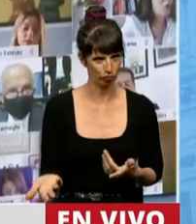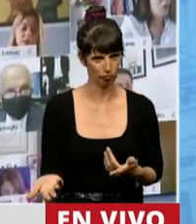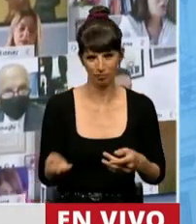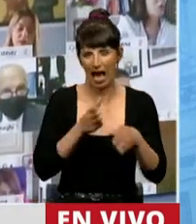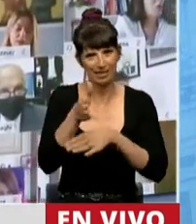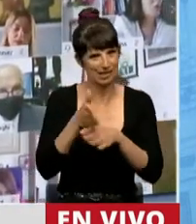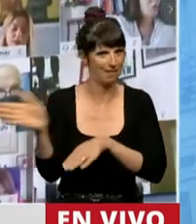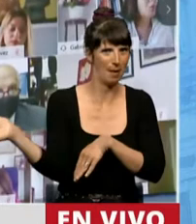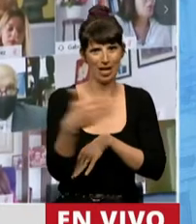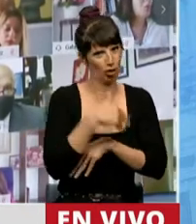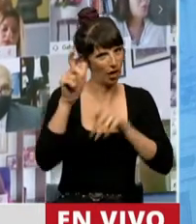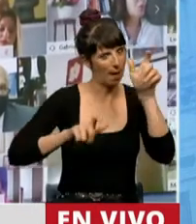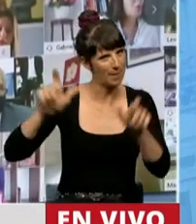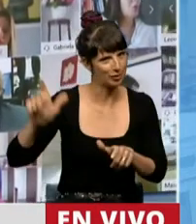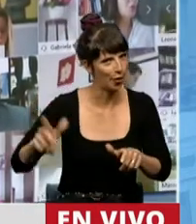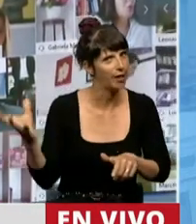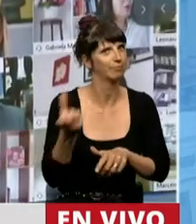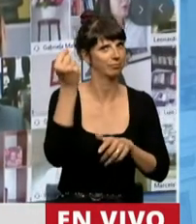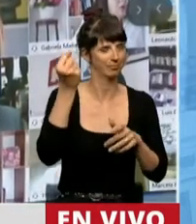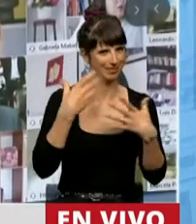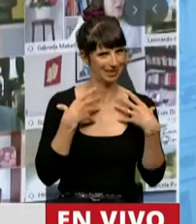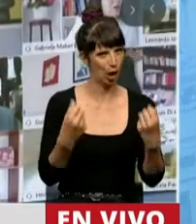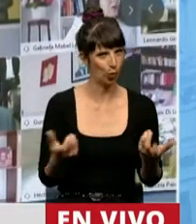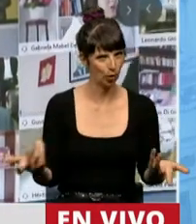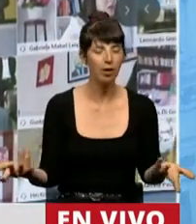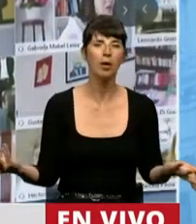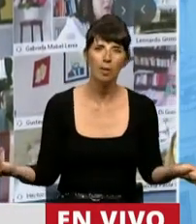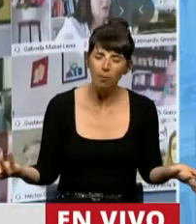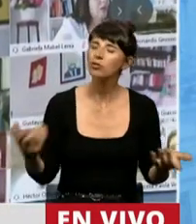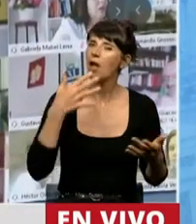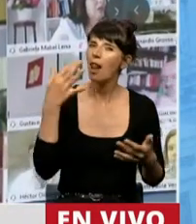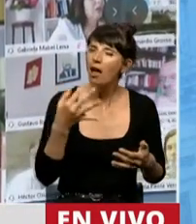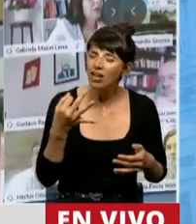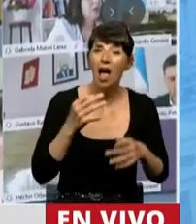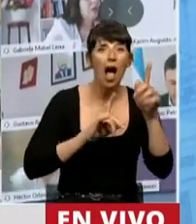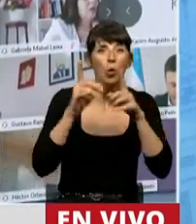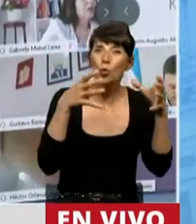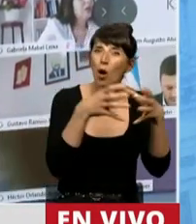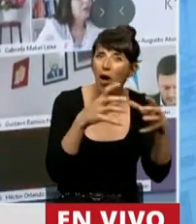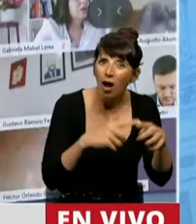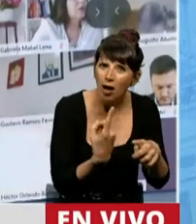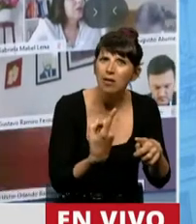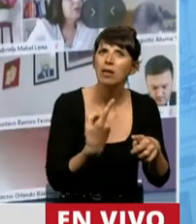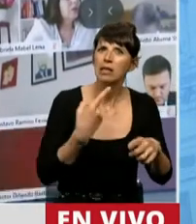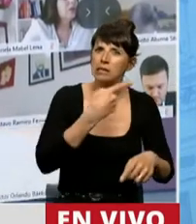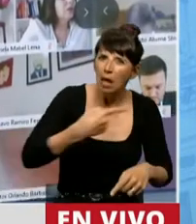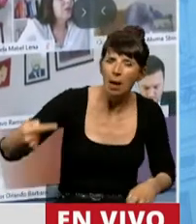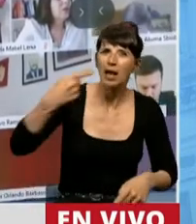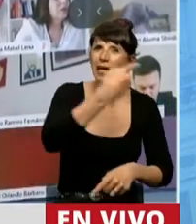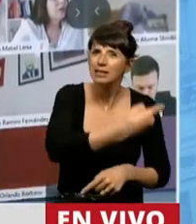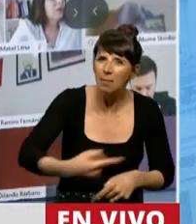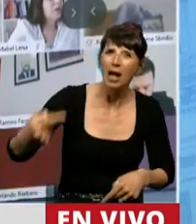todo el pueblo argentino. Por eso no puedo entender que algunos sectores políticos convocan semana tras semana